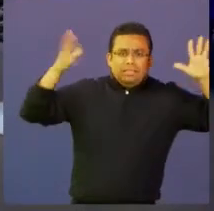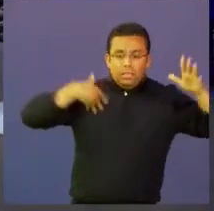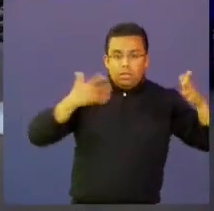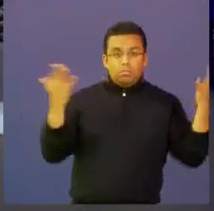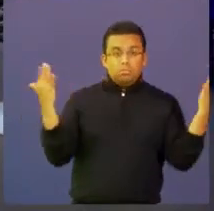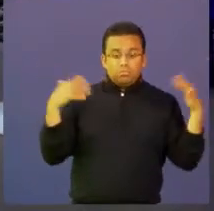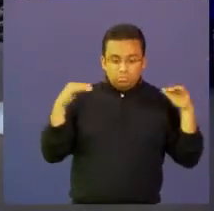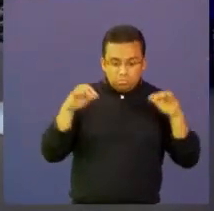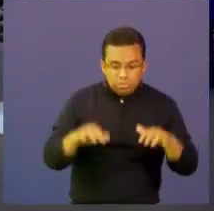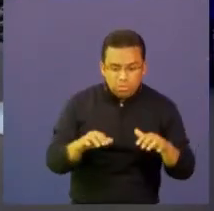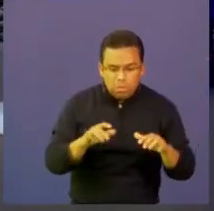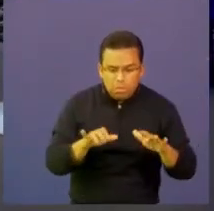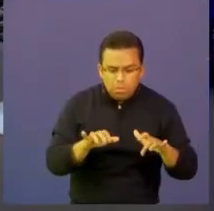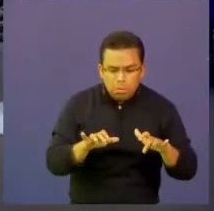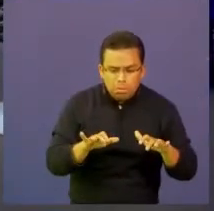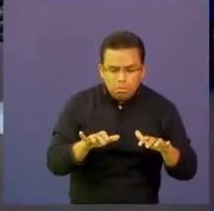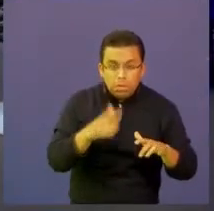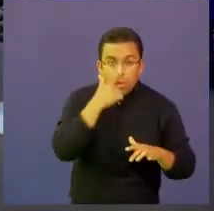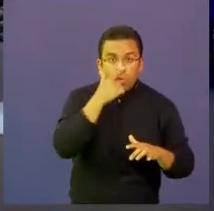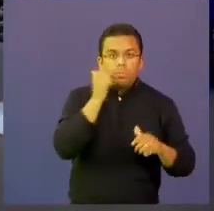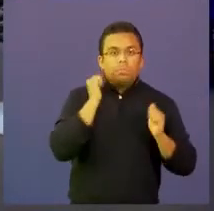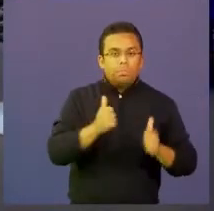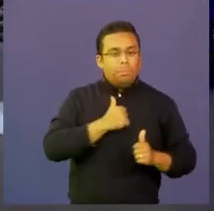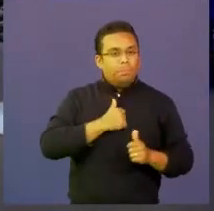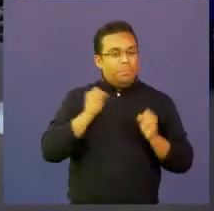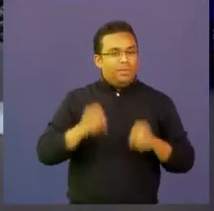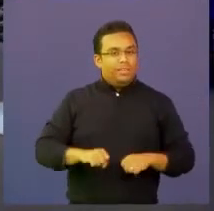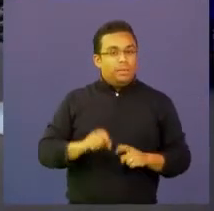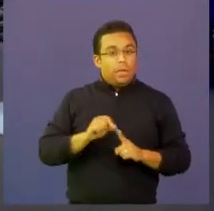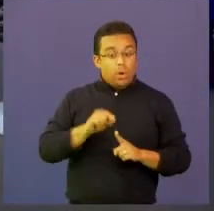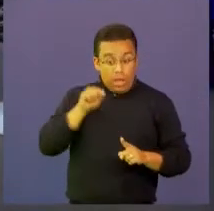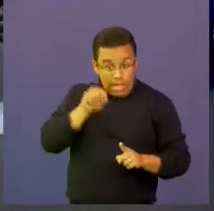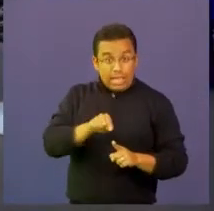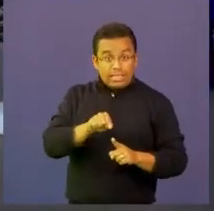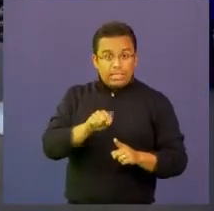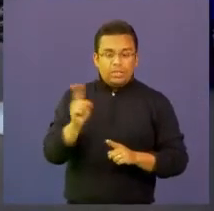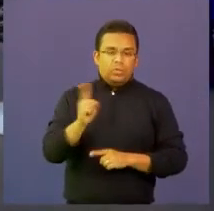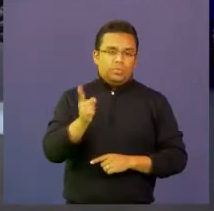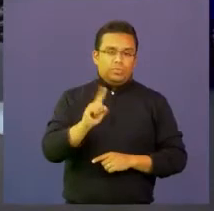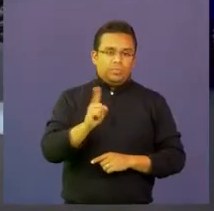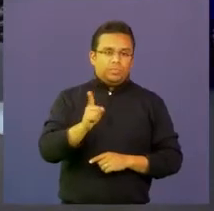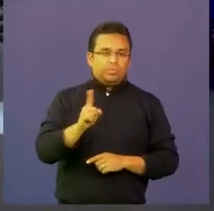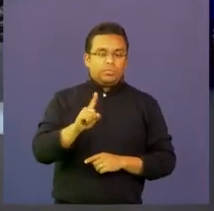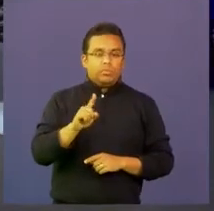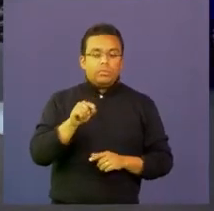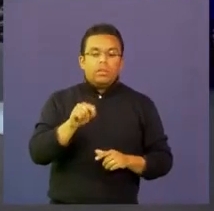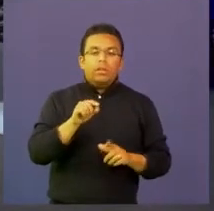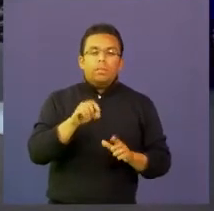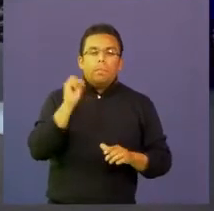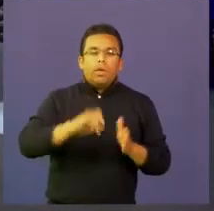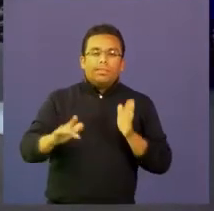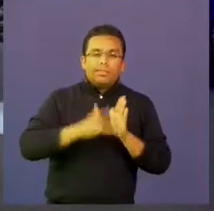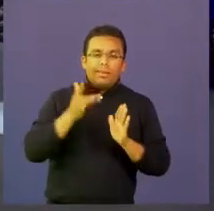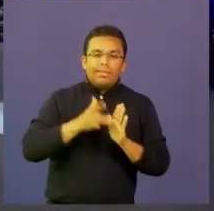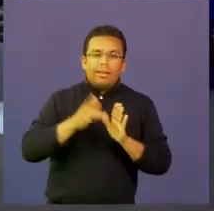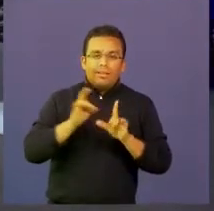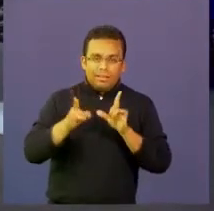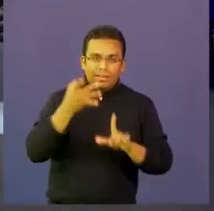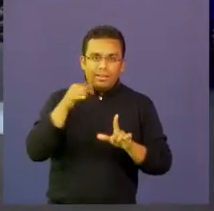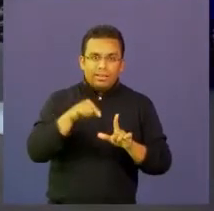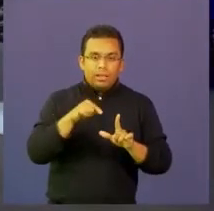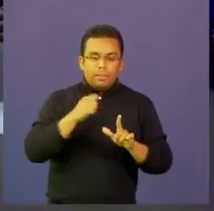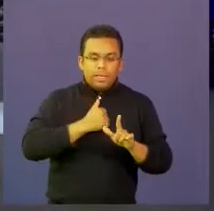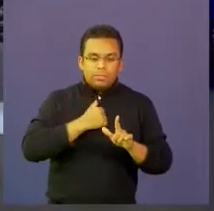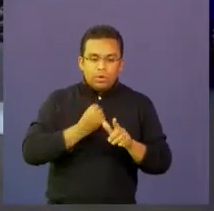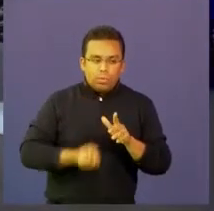pero el fin no es ese lo que nos genera la posibilidad digital considero yo es esa interacción esa posibilidad de